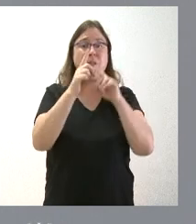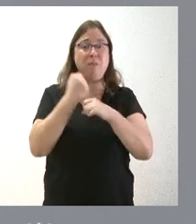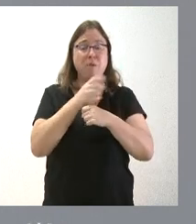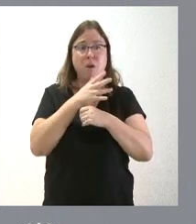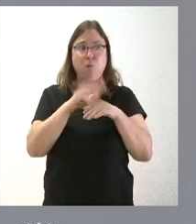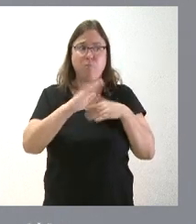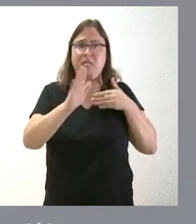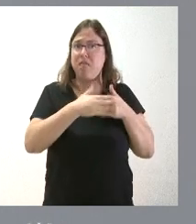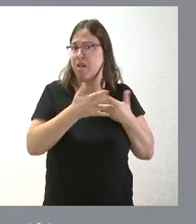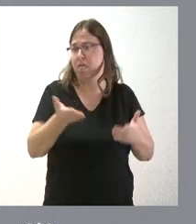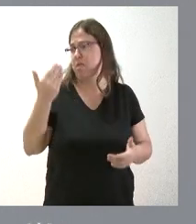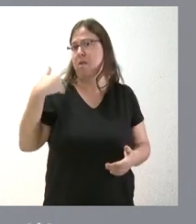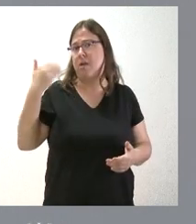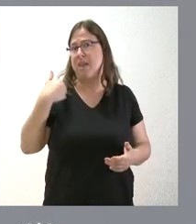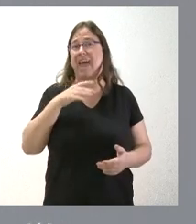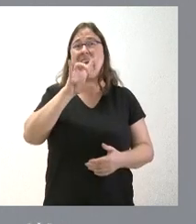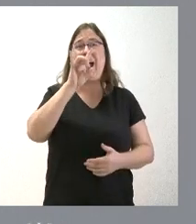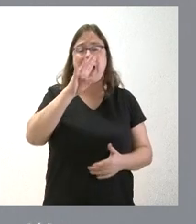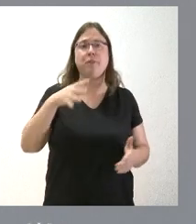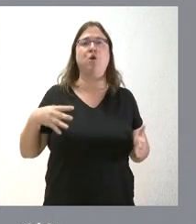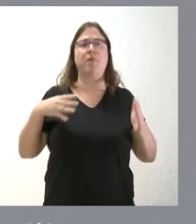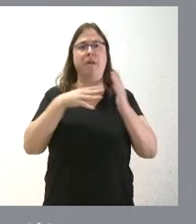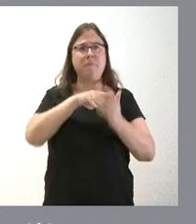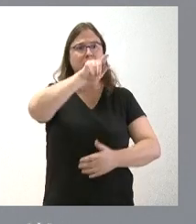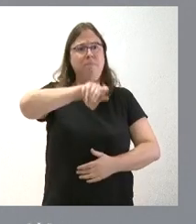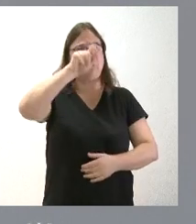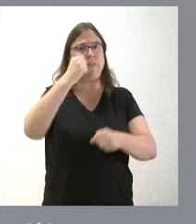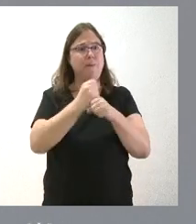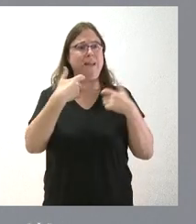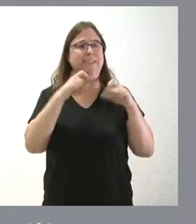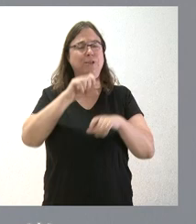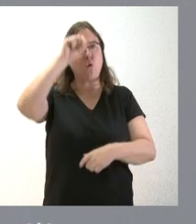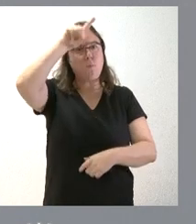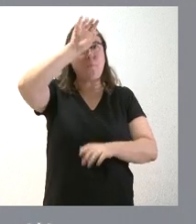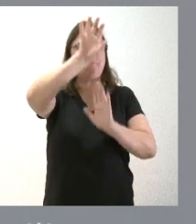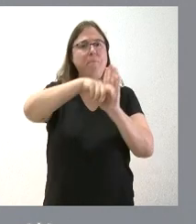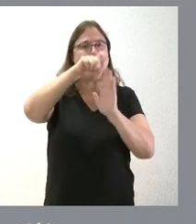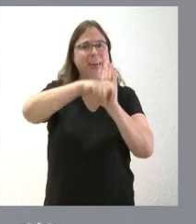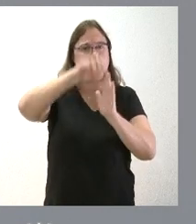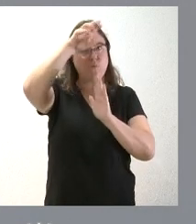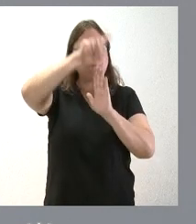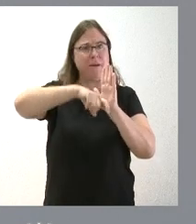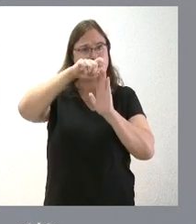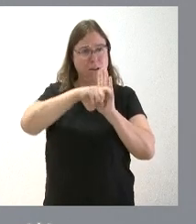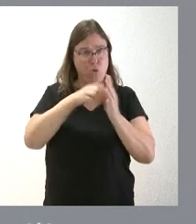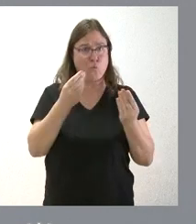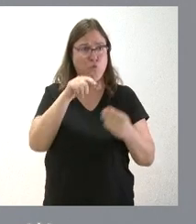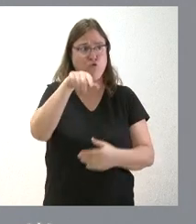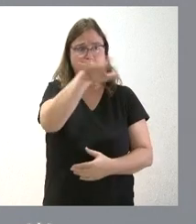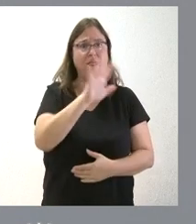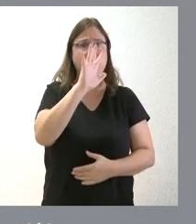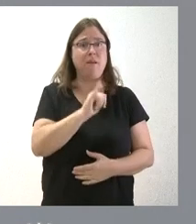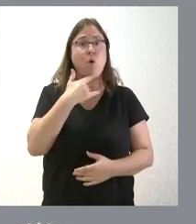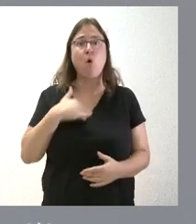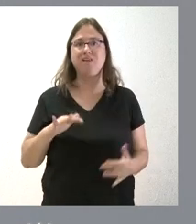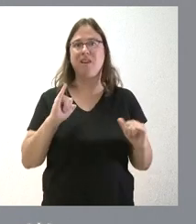minas. No hace muchos años había 14.000 personas trabajando en el sector minero en nuestra comunidad autónoma, muchas de ellas precisamente en el Bierzo. Hoy